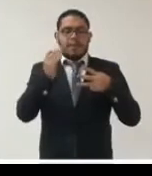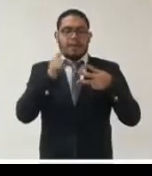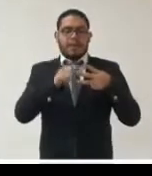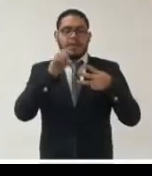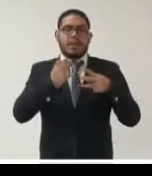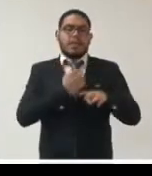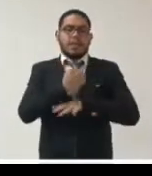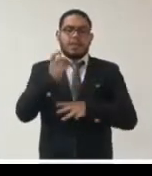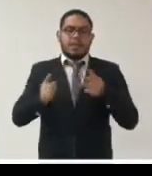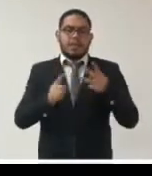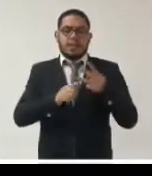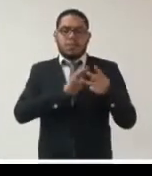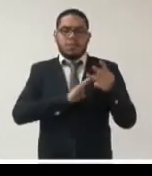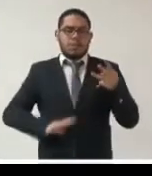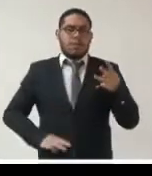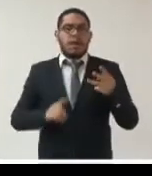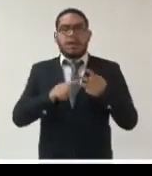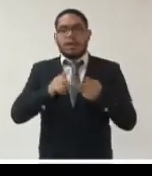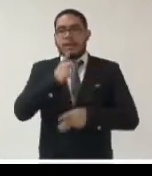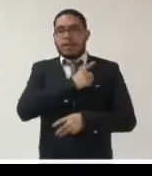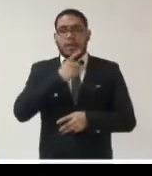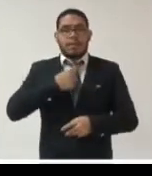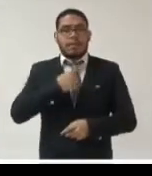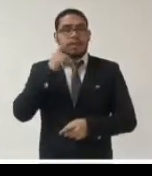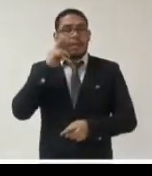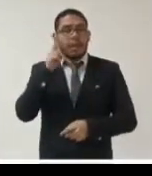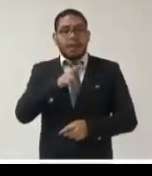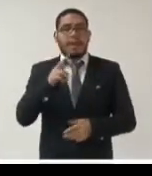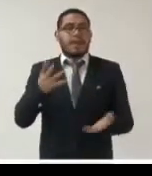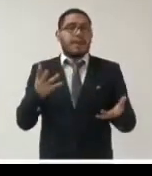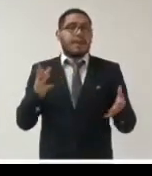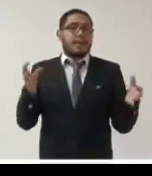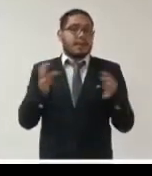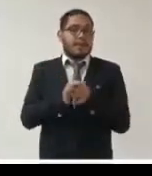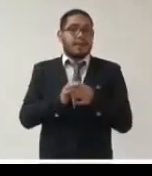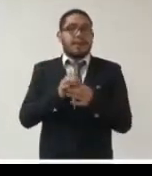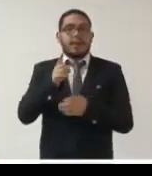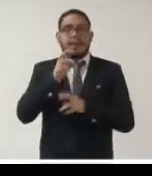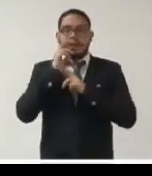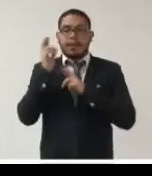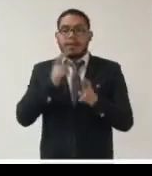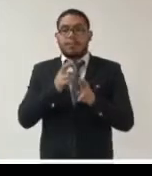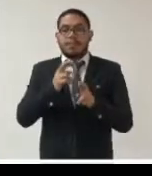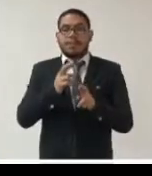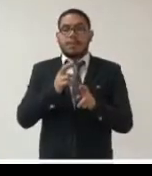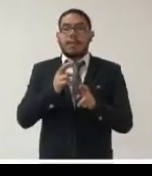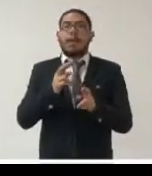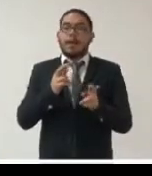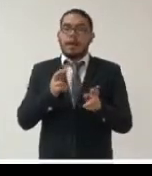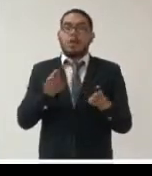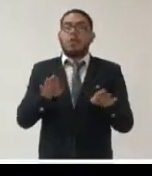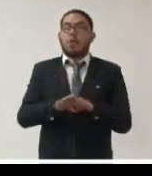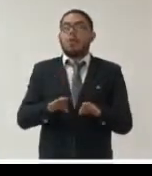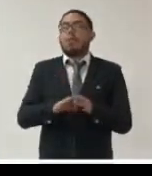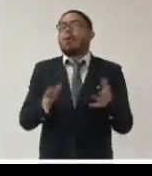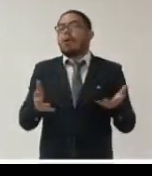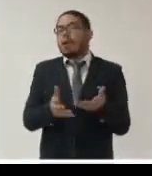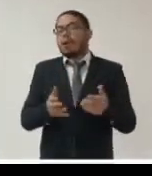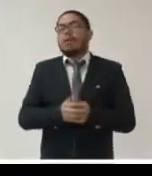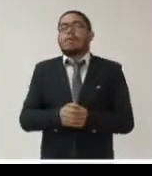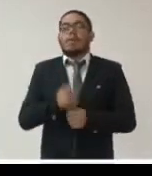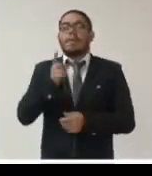municipales deben contemplar en la planificación o estrategia de respuesta a la pandemia cómo se va a garantizar este